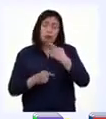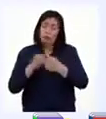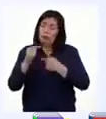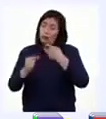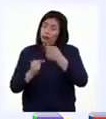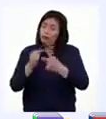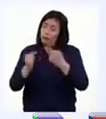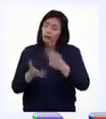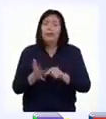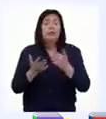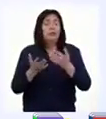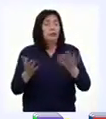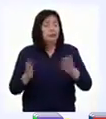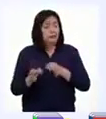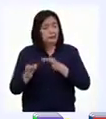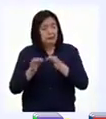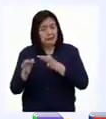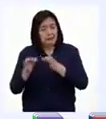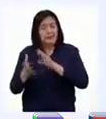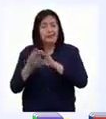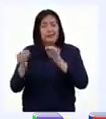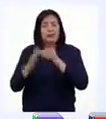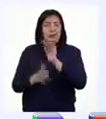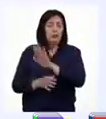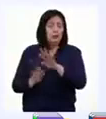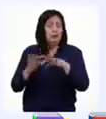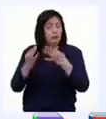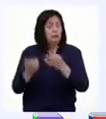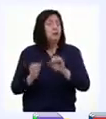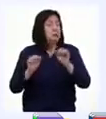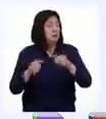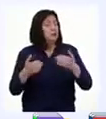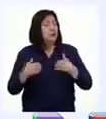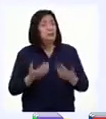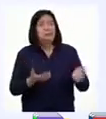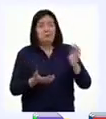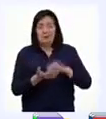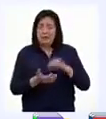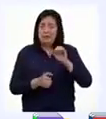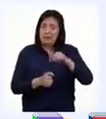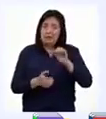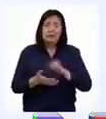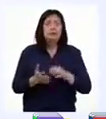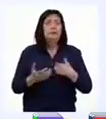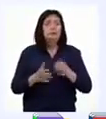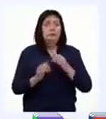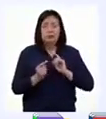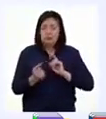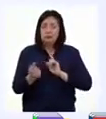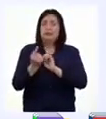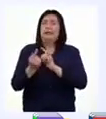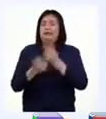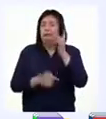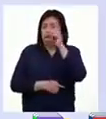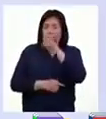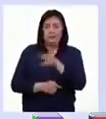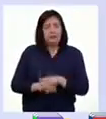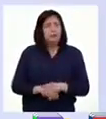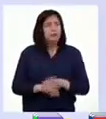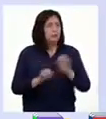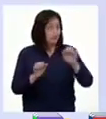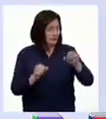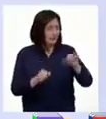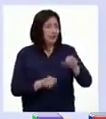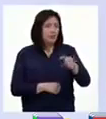aspectos específicos y detalles de las historias de su familia tienen mayor capacidad para enfrentar momentos difíciles.